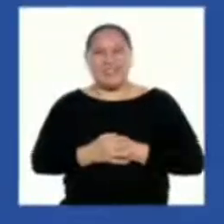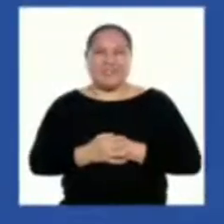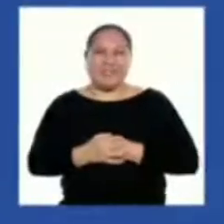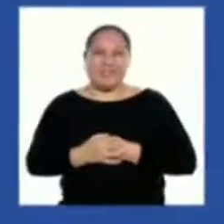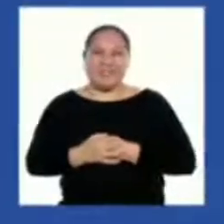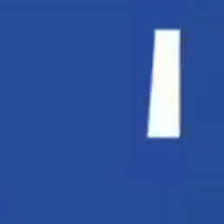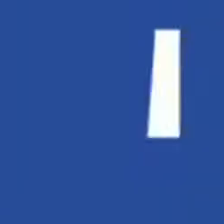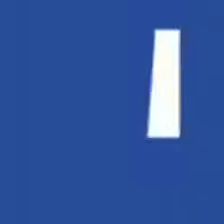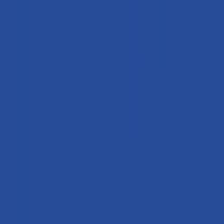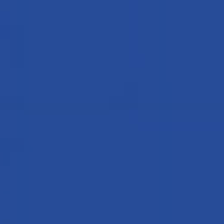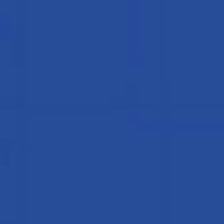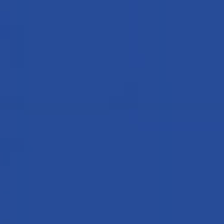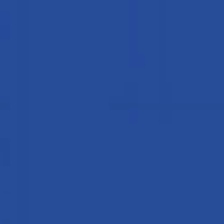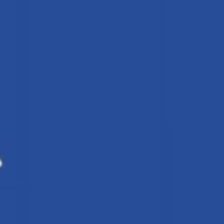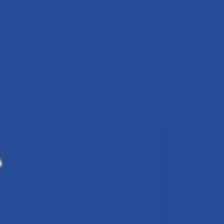¡Suscríbete! ¡Suscríbete!